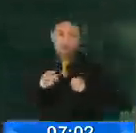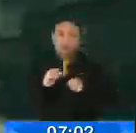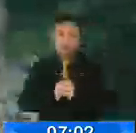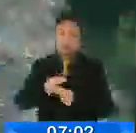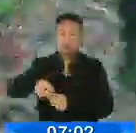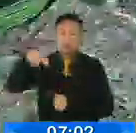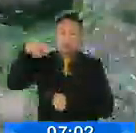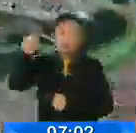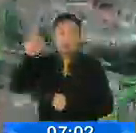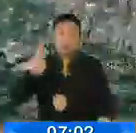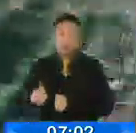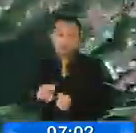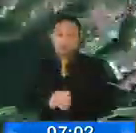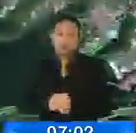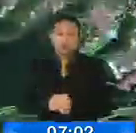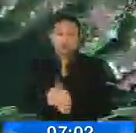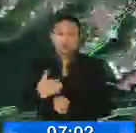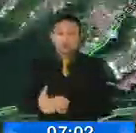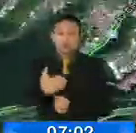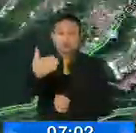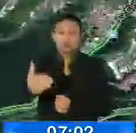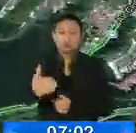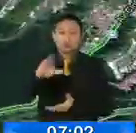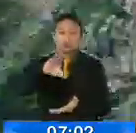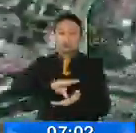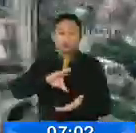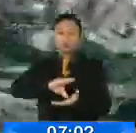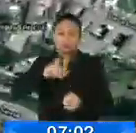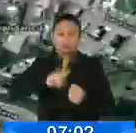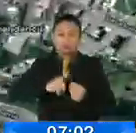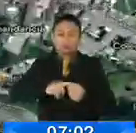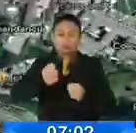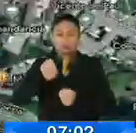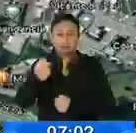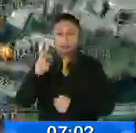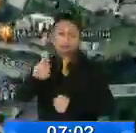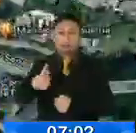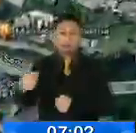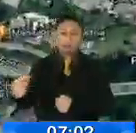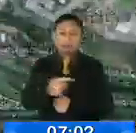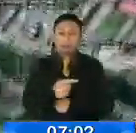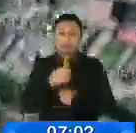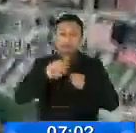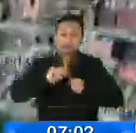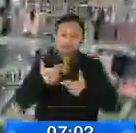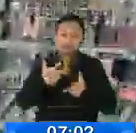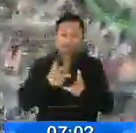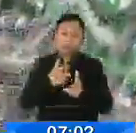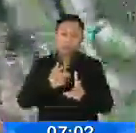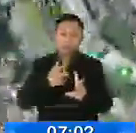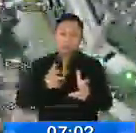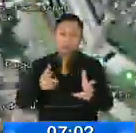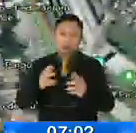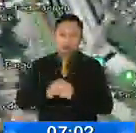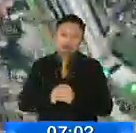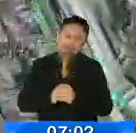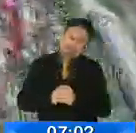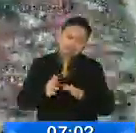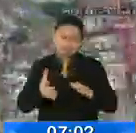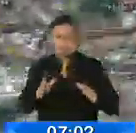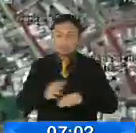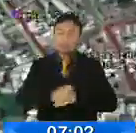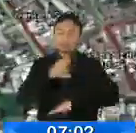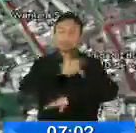a sur. Si vamos hacia el centro de la ciudad de Quito y hacia el sur de la ciudad de Quito, también el tráfico está moderado, venía Pichincha,